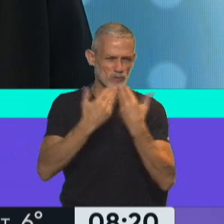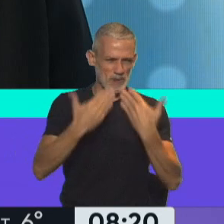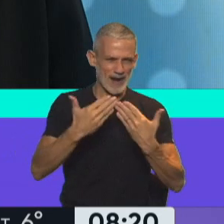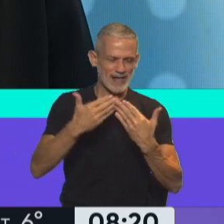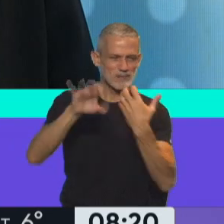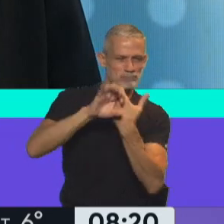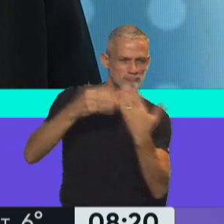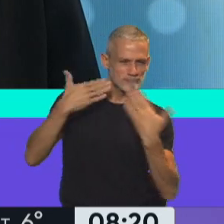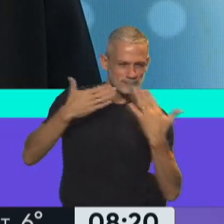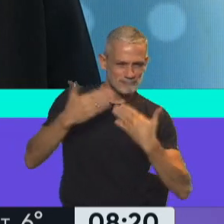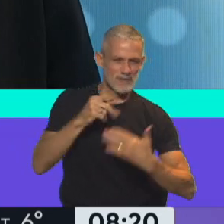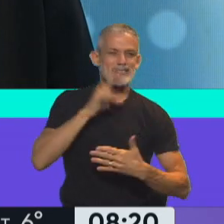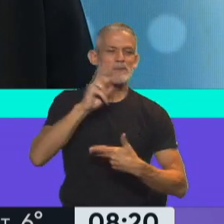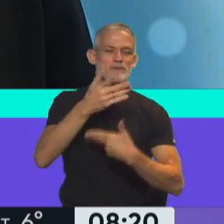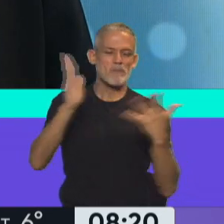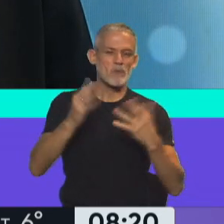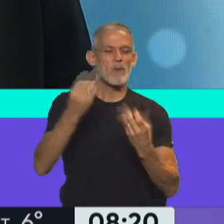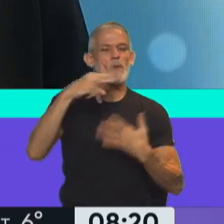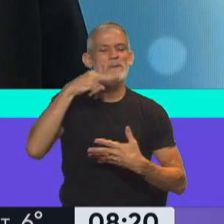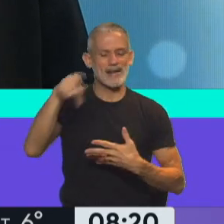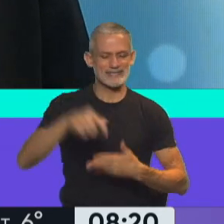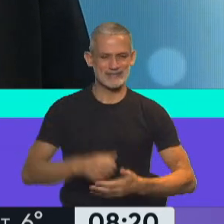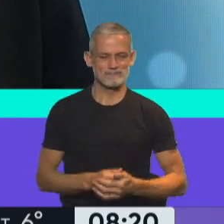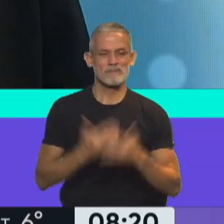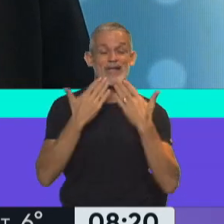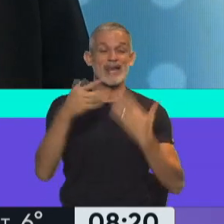entrevista con la televisión pública que tenga usted. Buen viernes. Gracias, igualmente a ustedes.